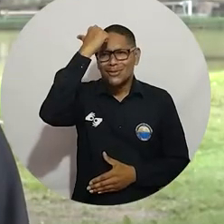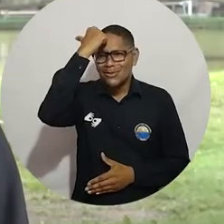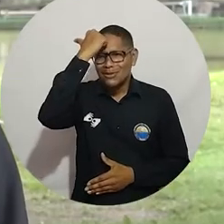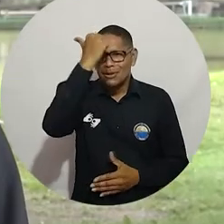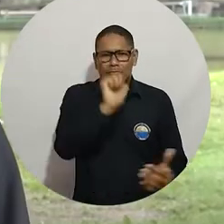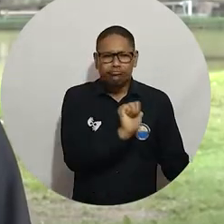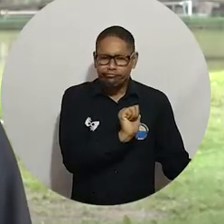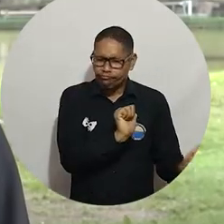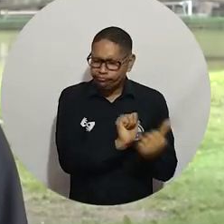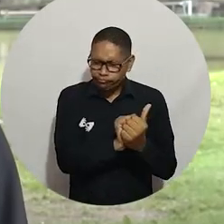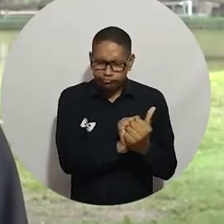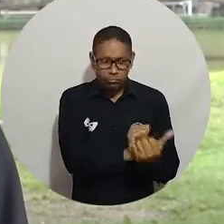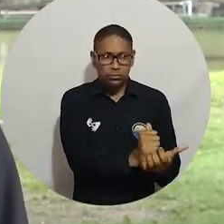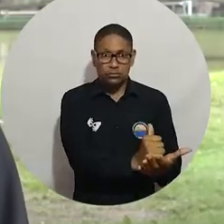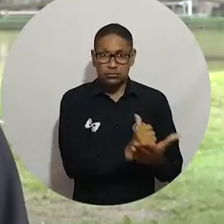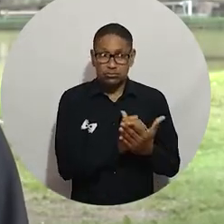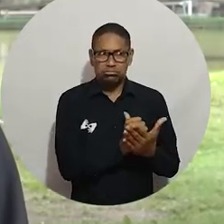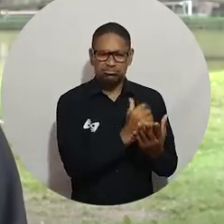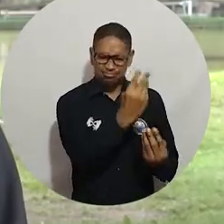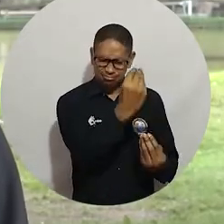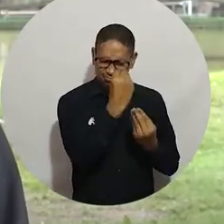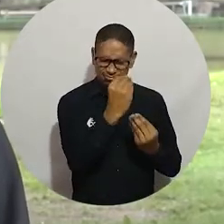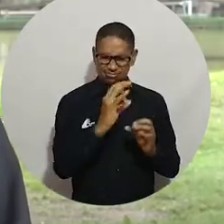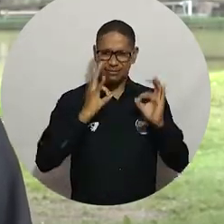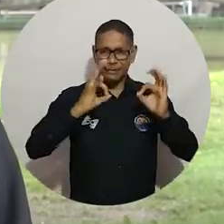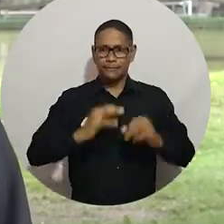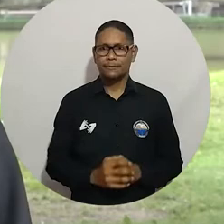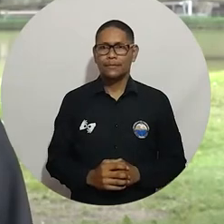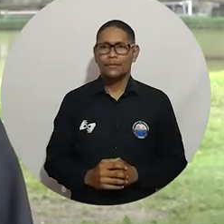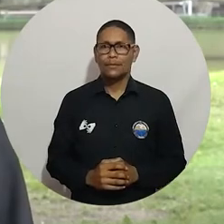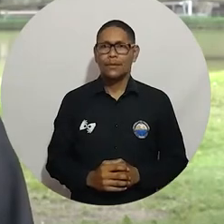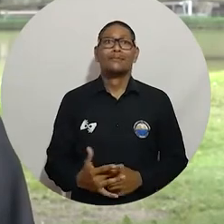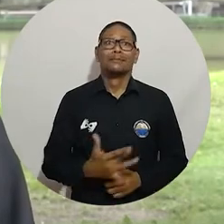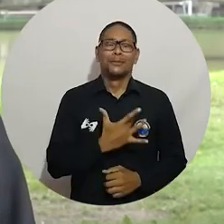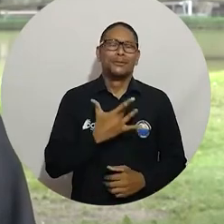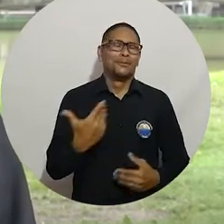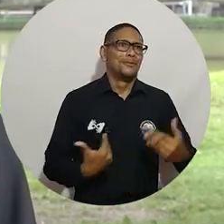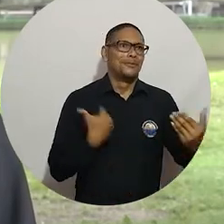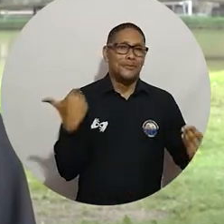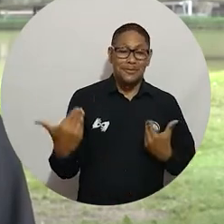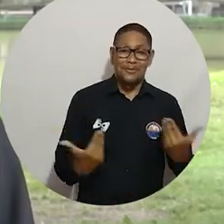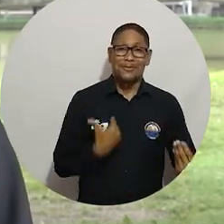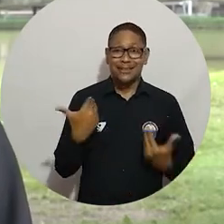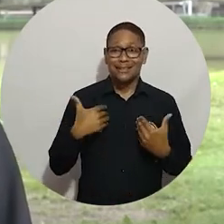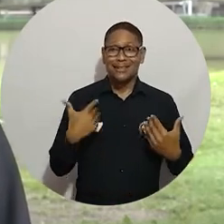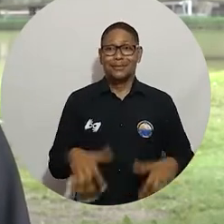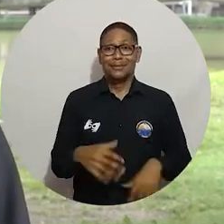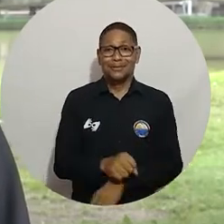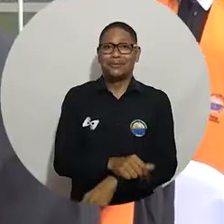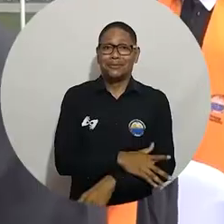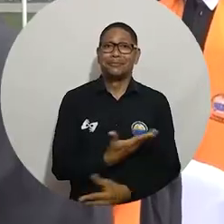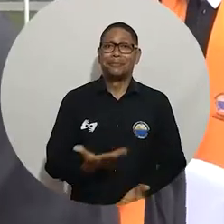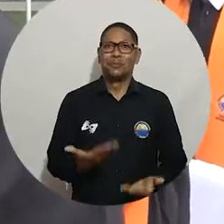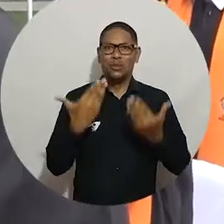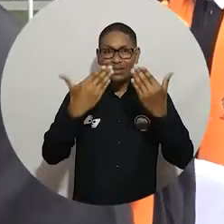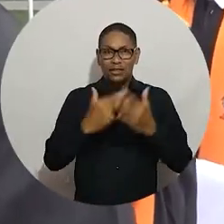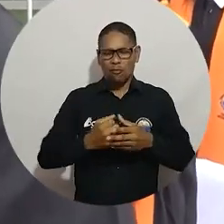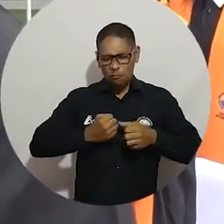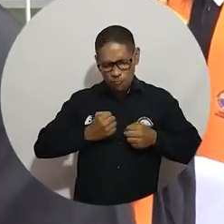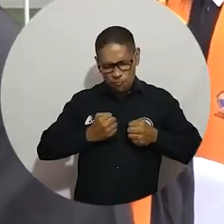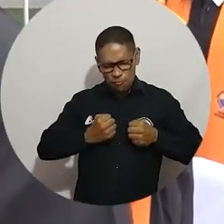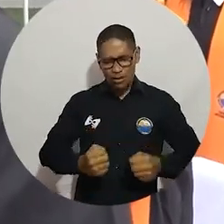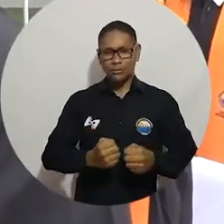agradecerles por esos docentes que la verdad nos brindaron una educación de alta calidad. Me siento muy